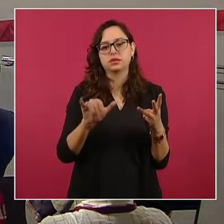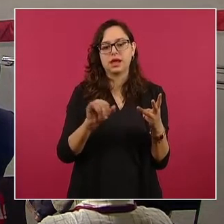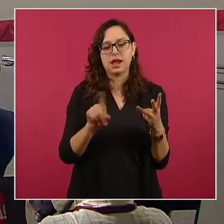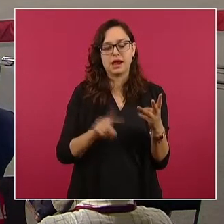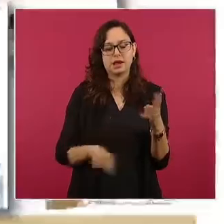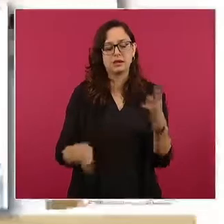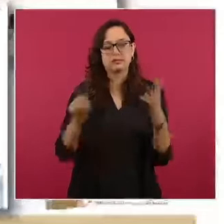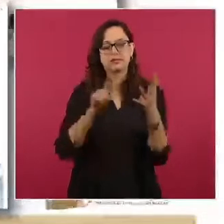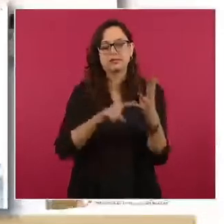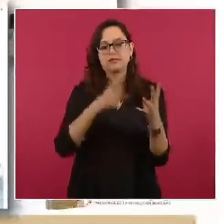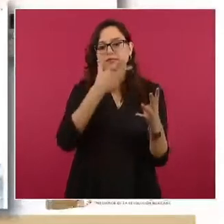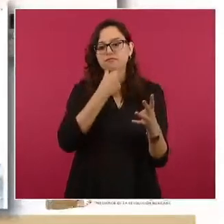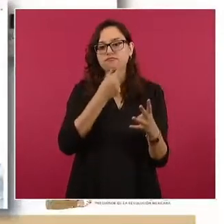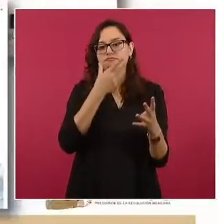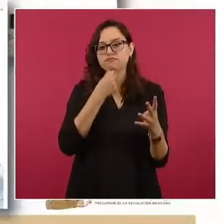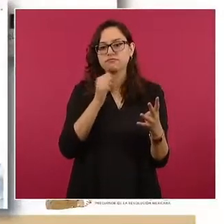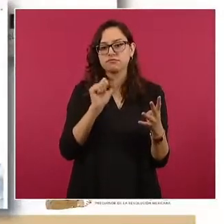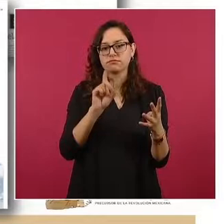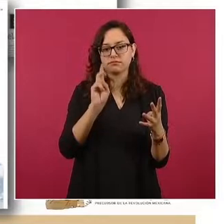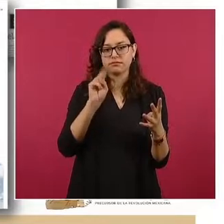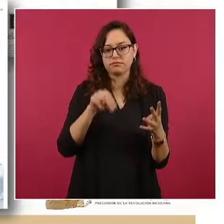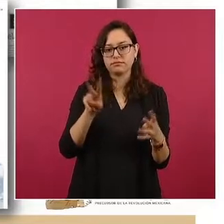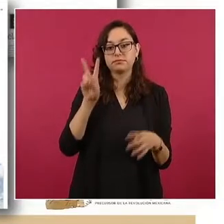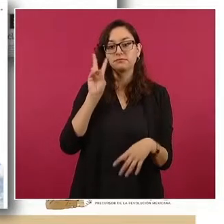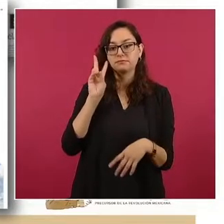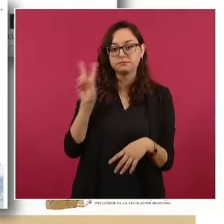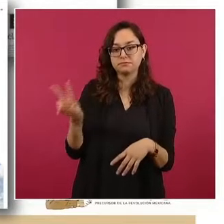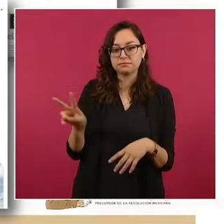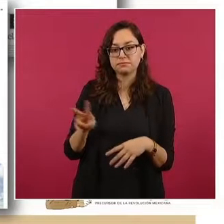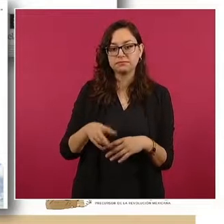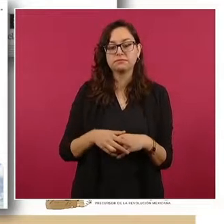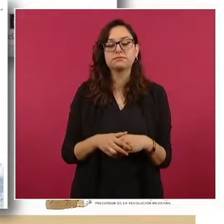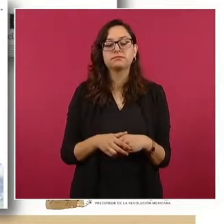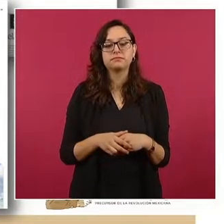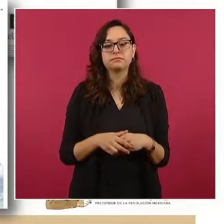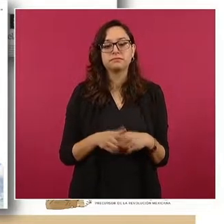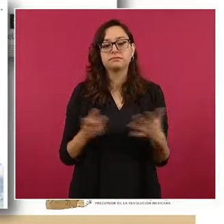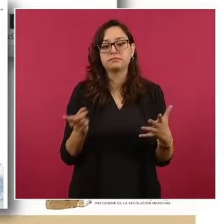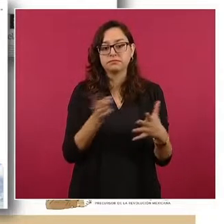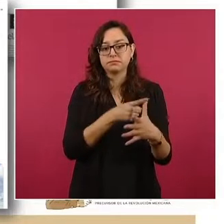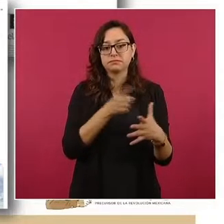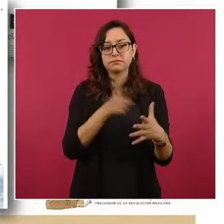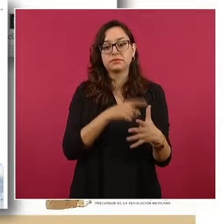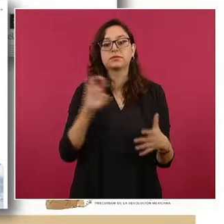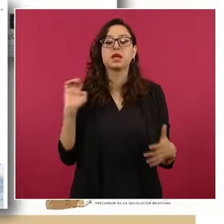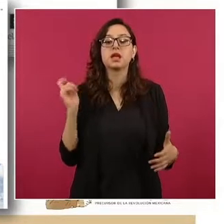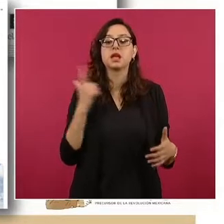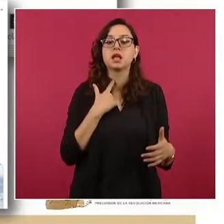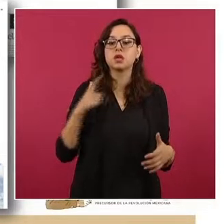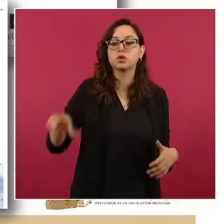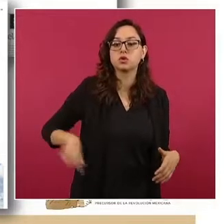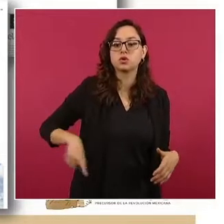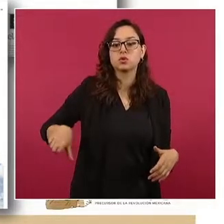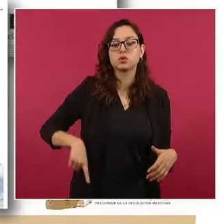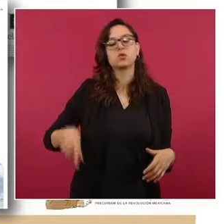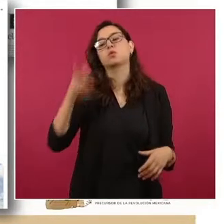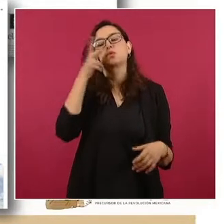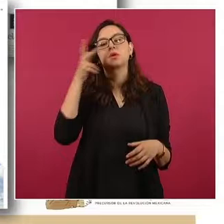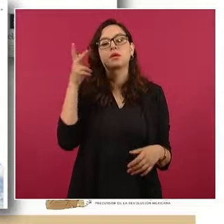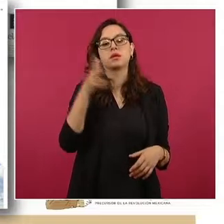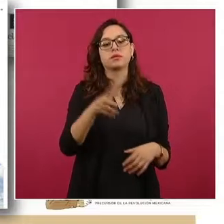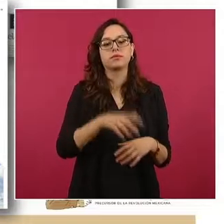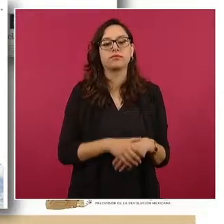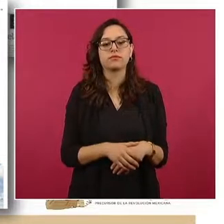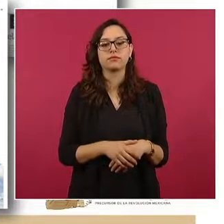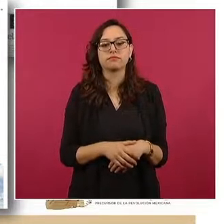comentarista de ADN 40 y La Razón, Artur Adam, el exgobernador de Hidalgo, Francisco Olvera,